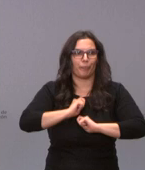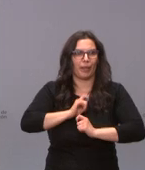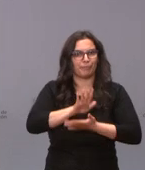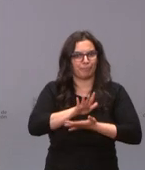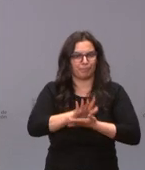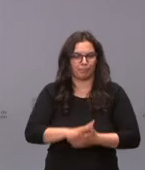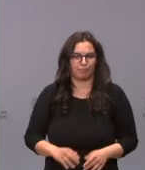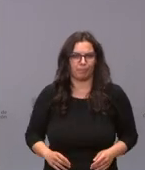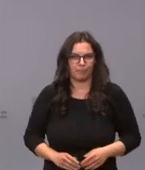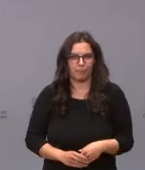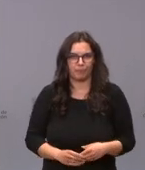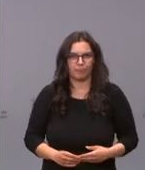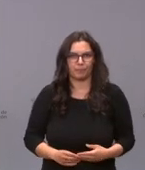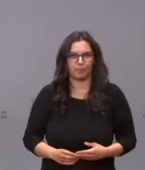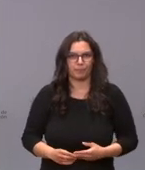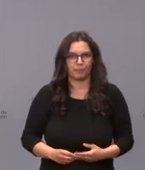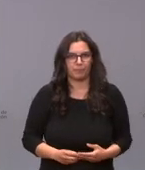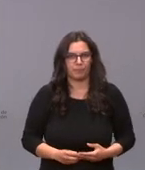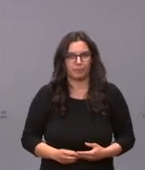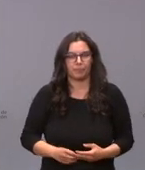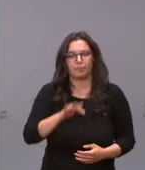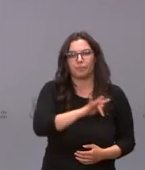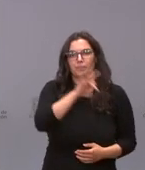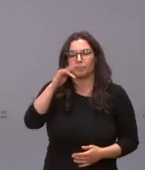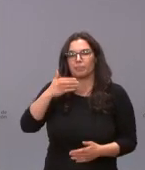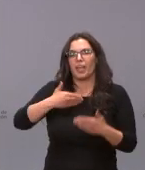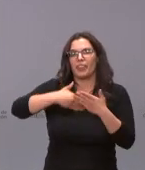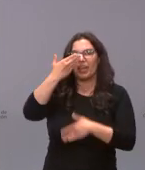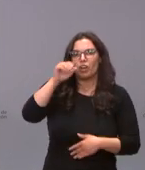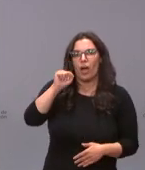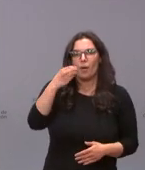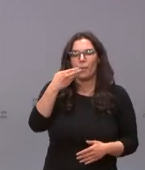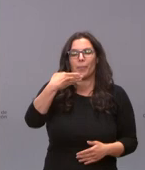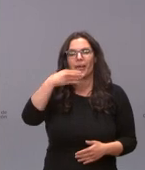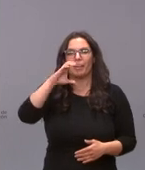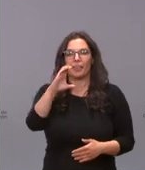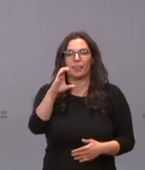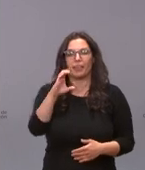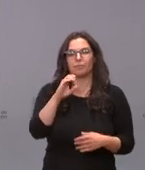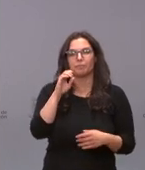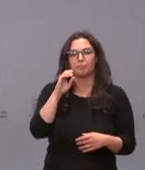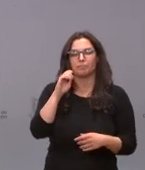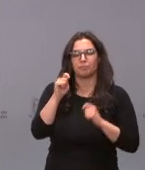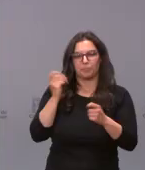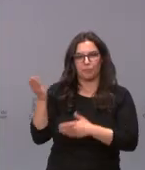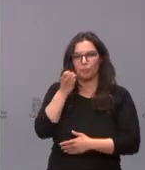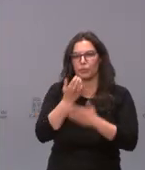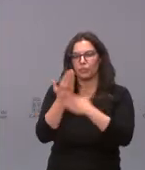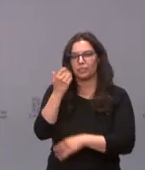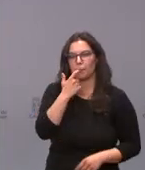tranquilizadores por el diario ABC pregunta hoy Isabel Jimeno Isabel buenos días